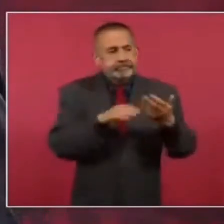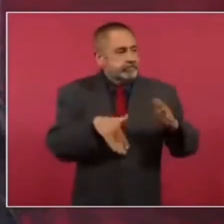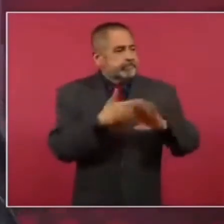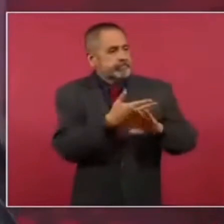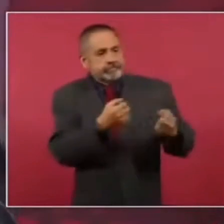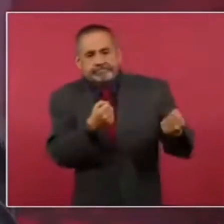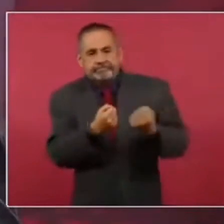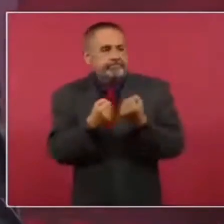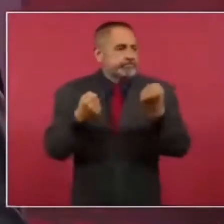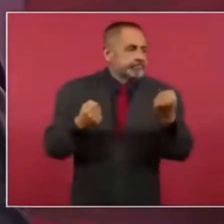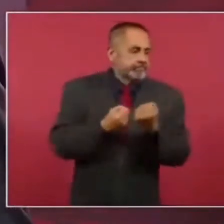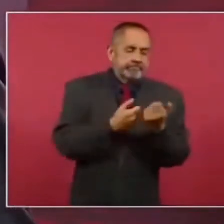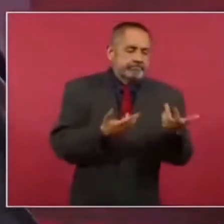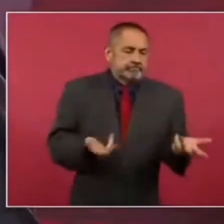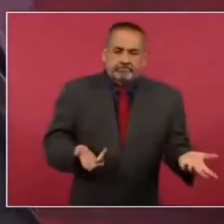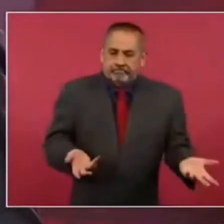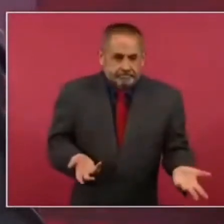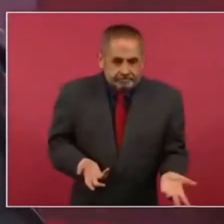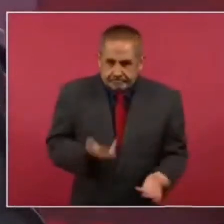narcotráfico.